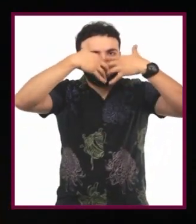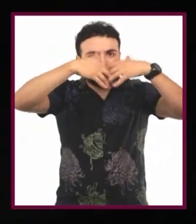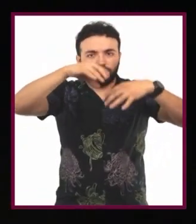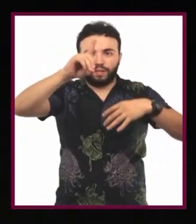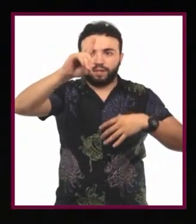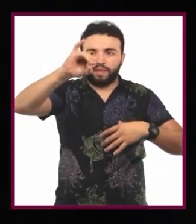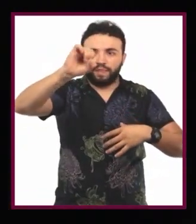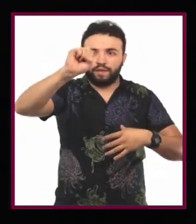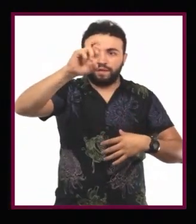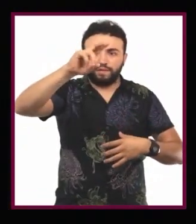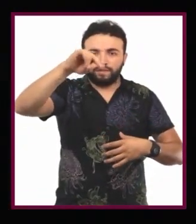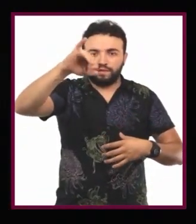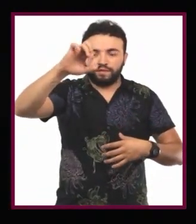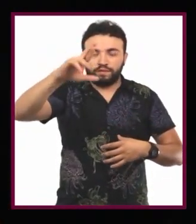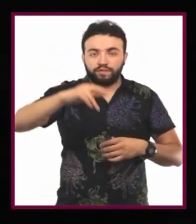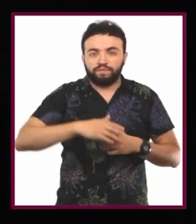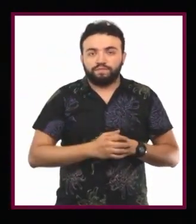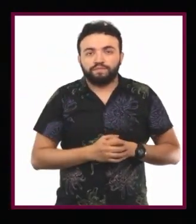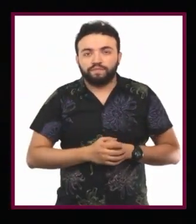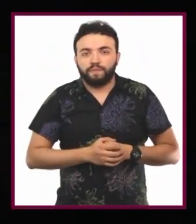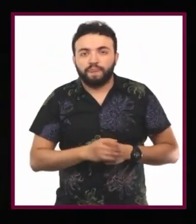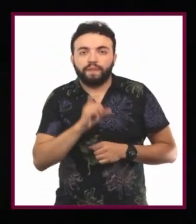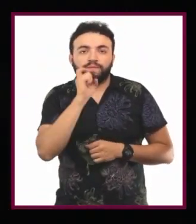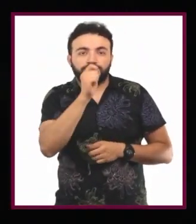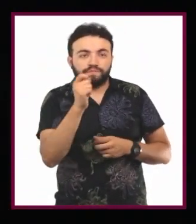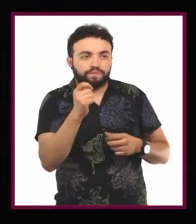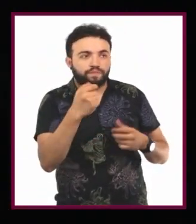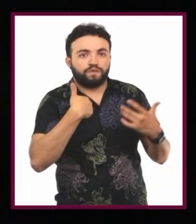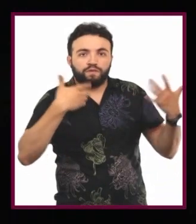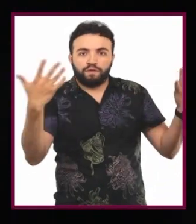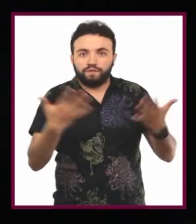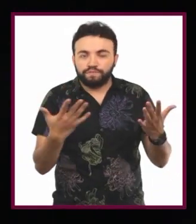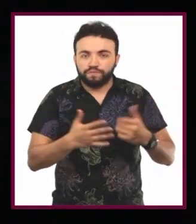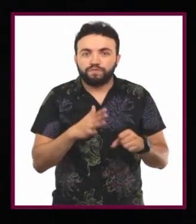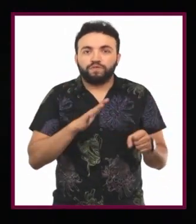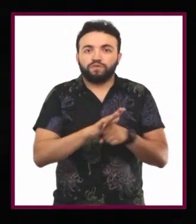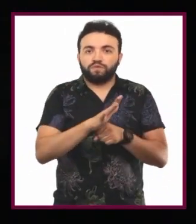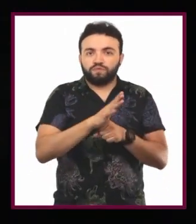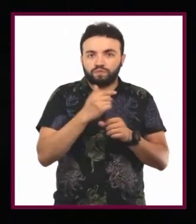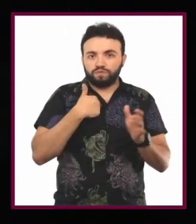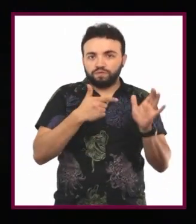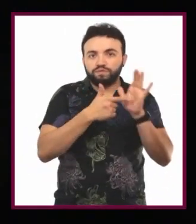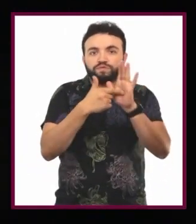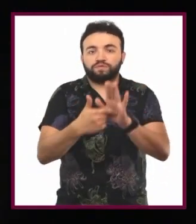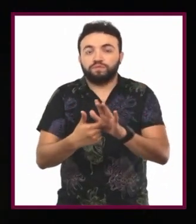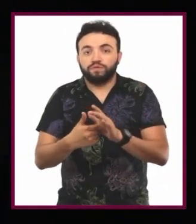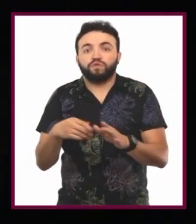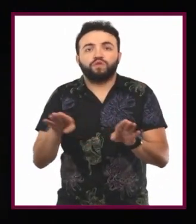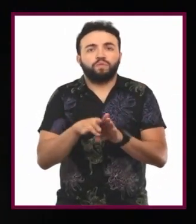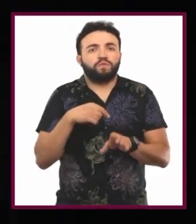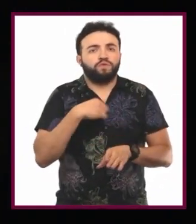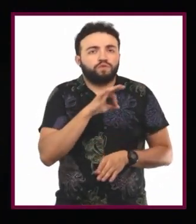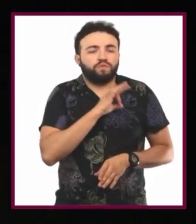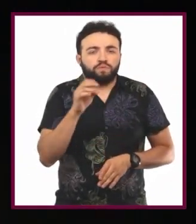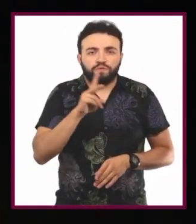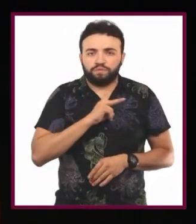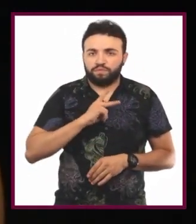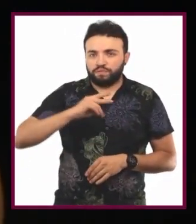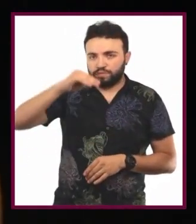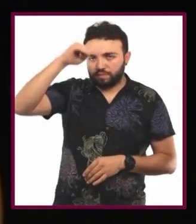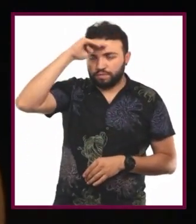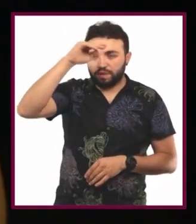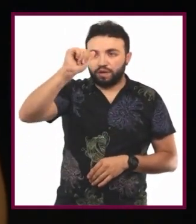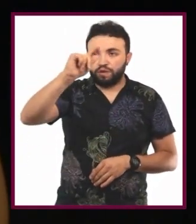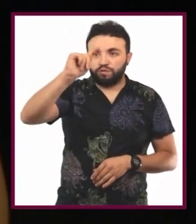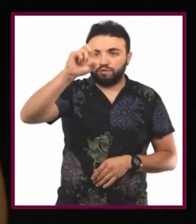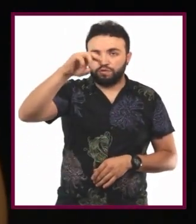una correcta decisión sobre lo que hago, a qué autorecitar, y sobre todo, cómo poder generar un pensamiento autónomo, y así